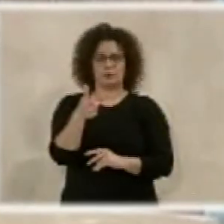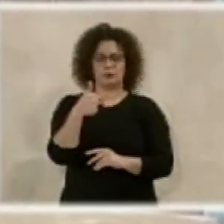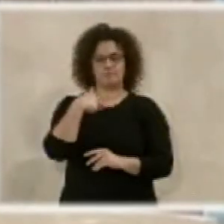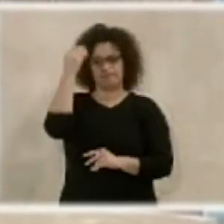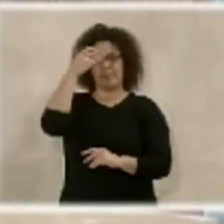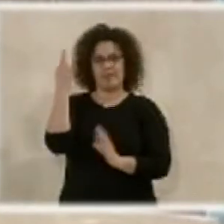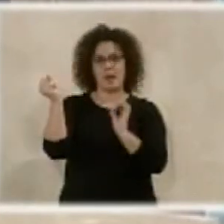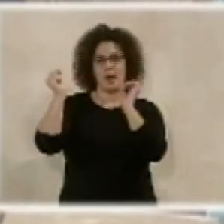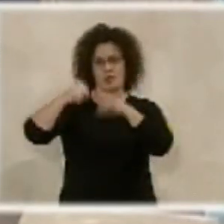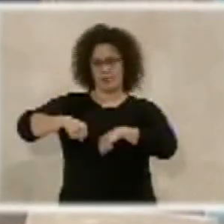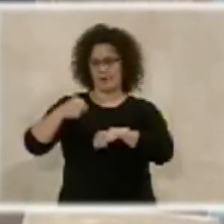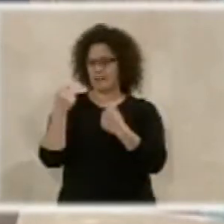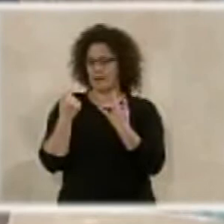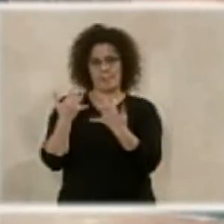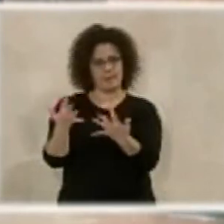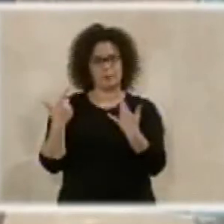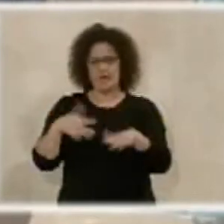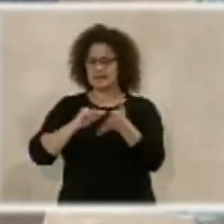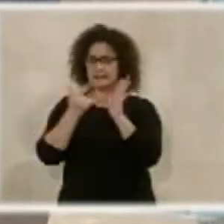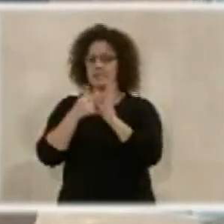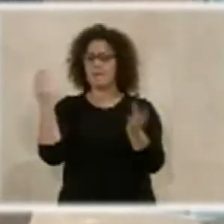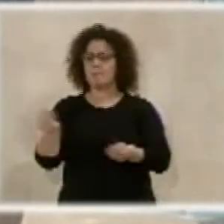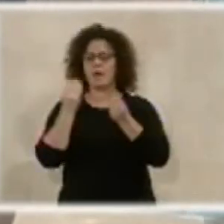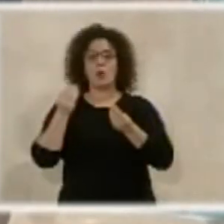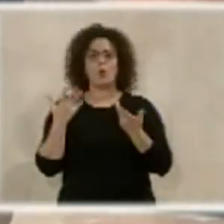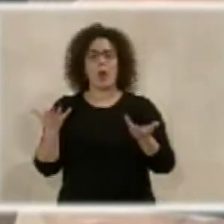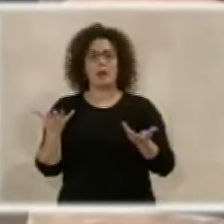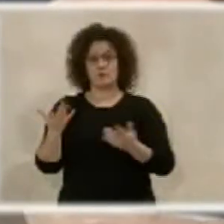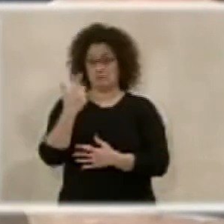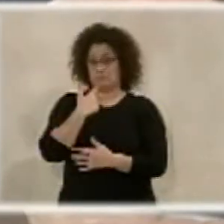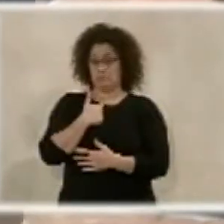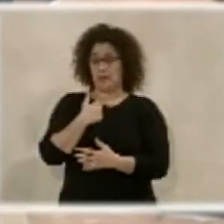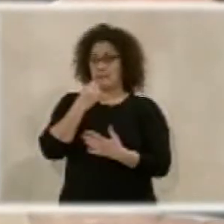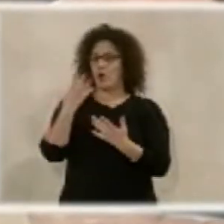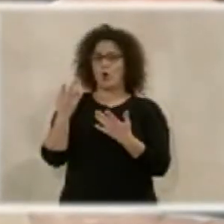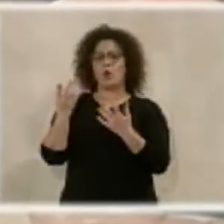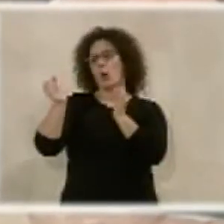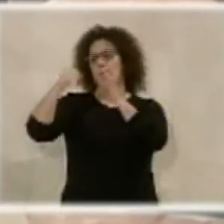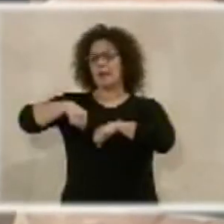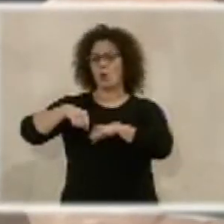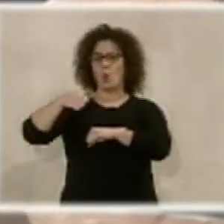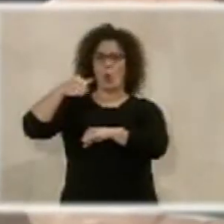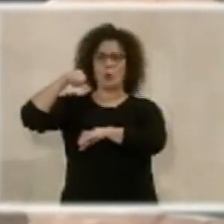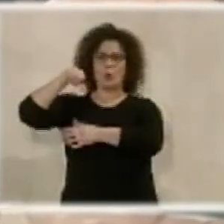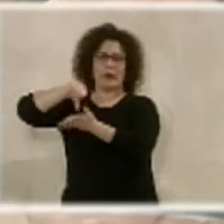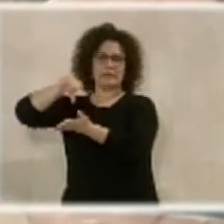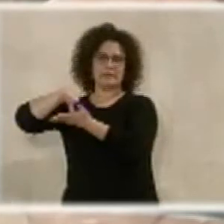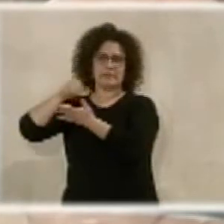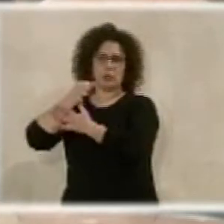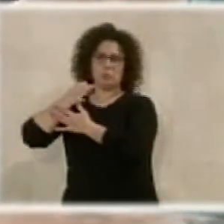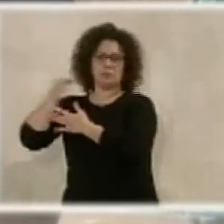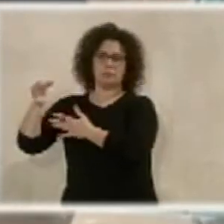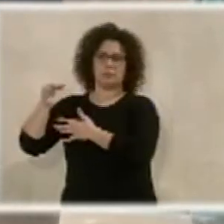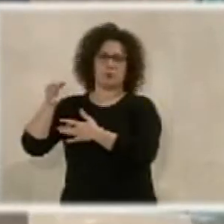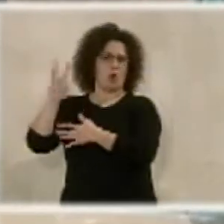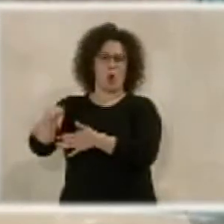acordar rápidamente cuál es el mejor sistema. Por eso yo creo que es bueno dejar abierto a que no sea un convenio urbanístico, el convenio es que hicimos con la